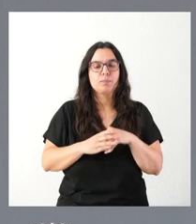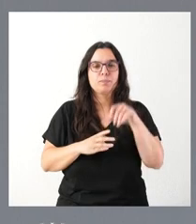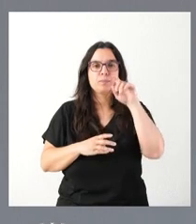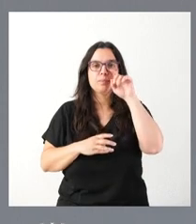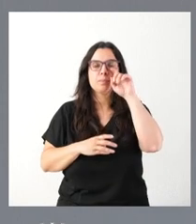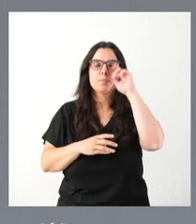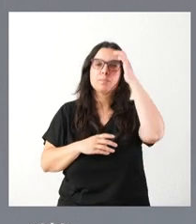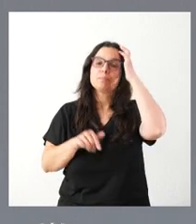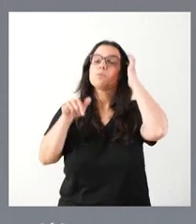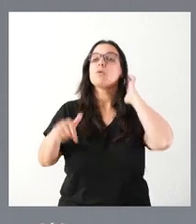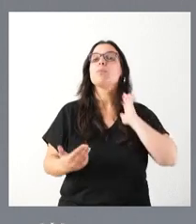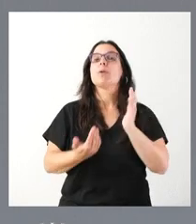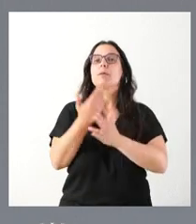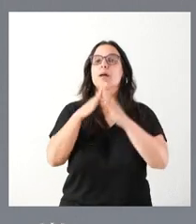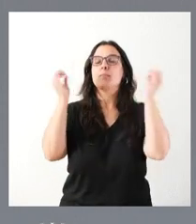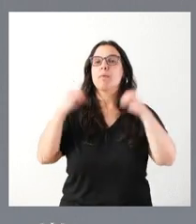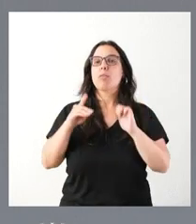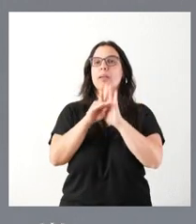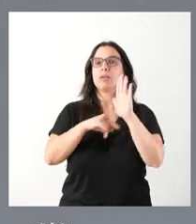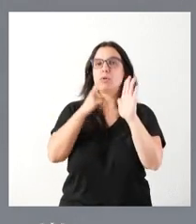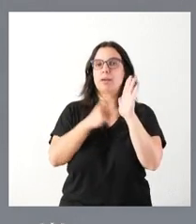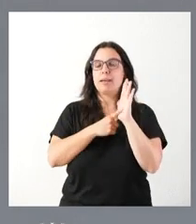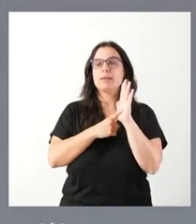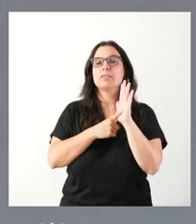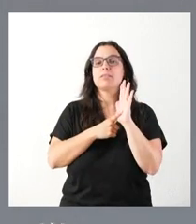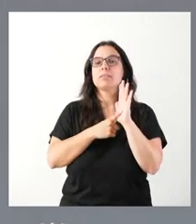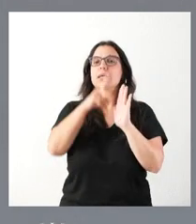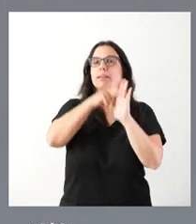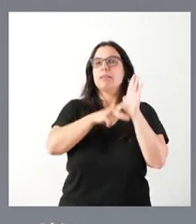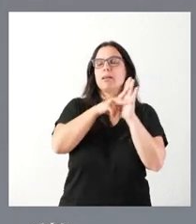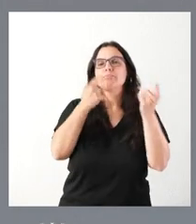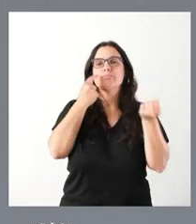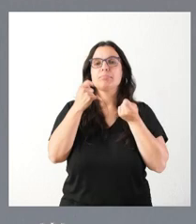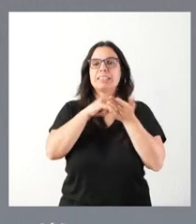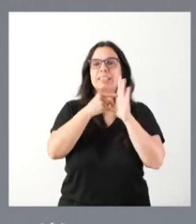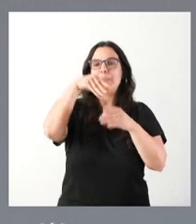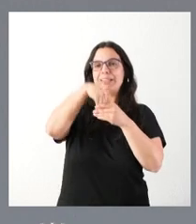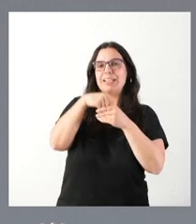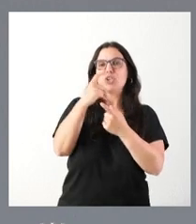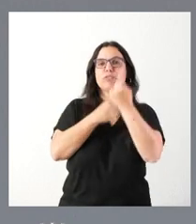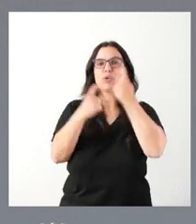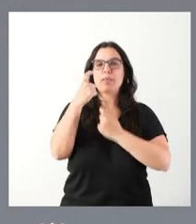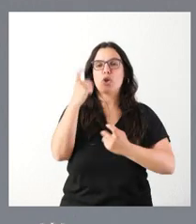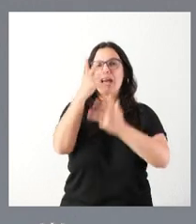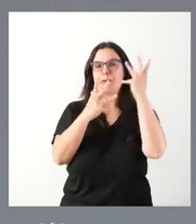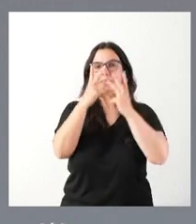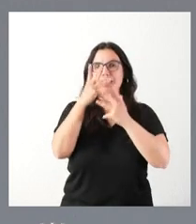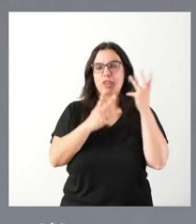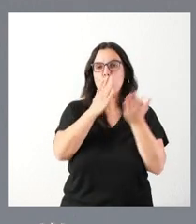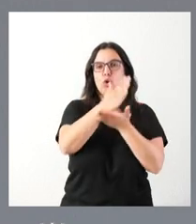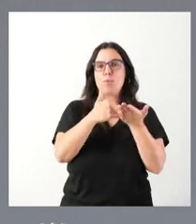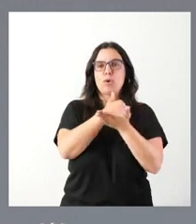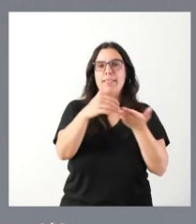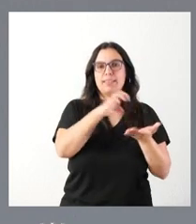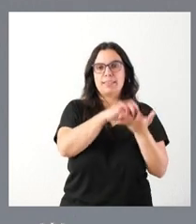En la mañana de hoy hemos aprobado el decreto ley por el que se regula el sistema interno de información de la Administración de la Comunidad de Castilla